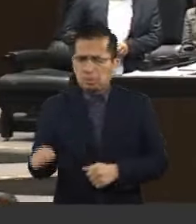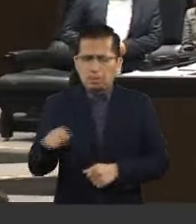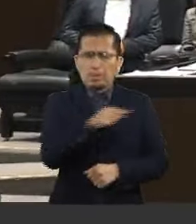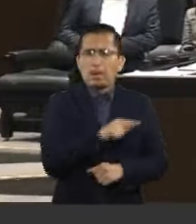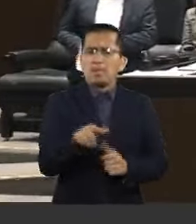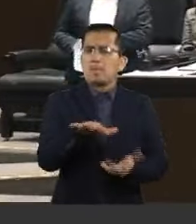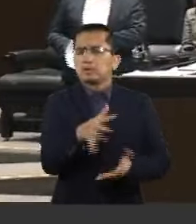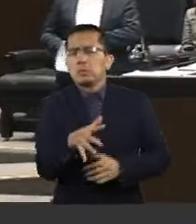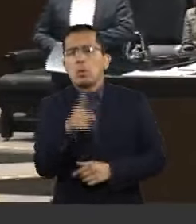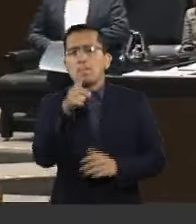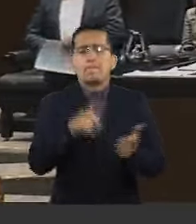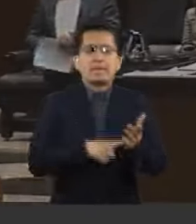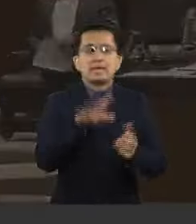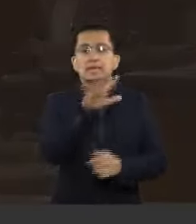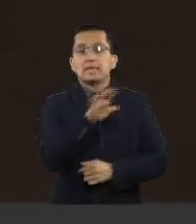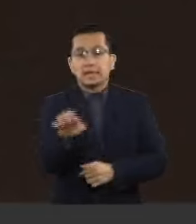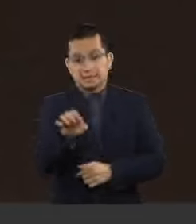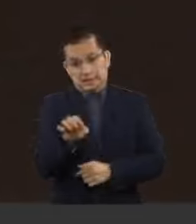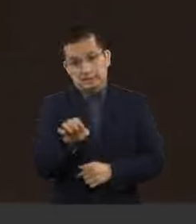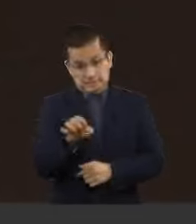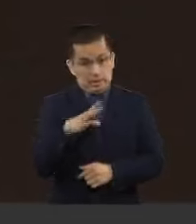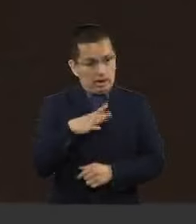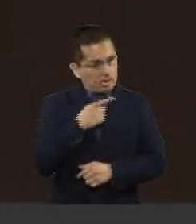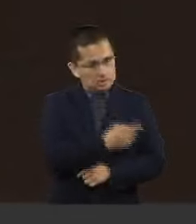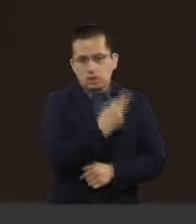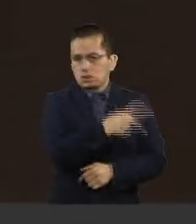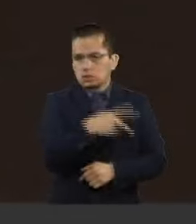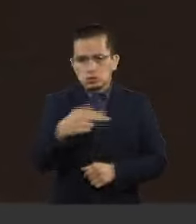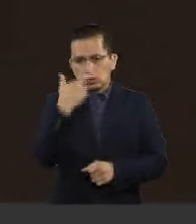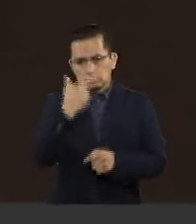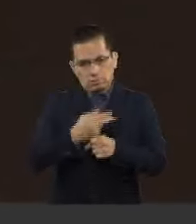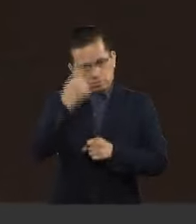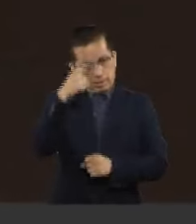comunitarias que manejan su agua y que están abandonadas completamente. ¡Gracias!